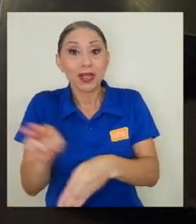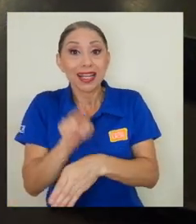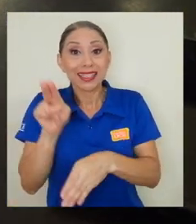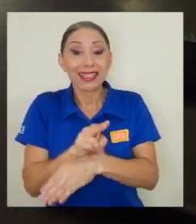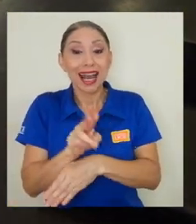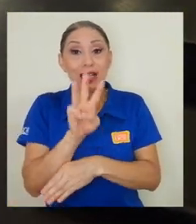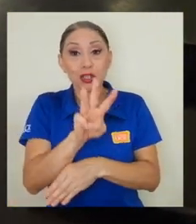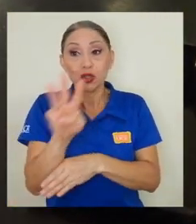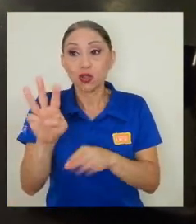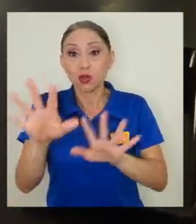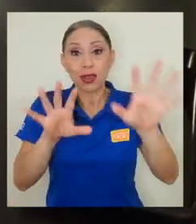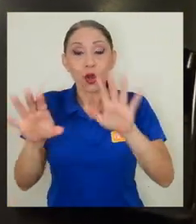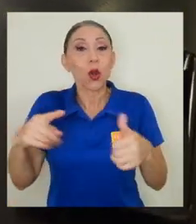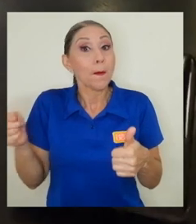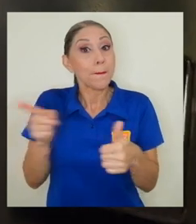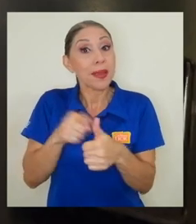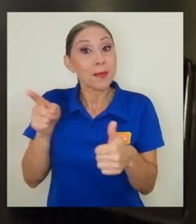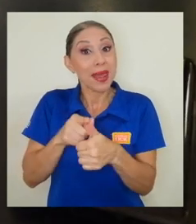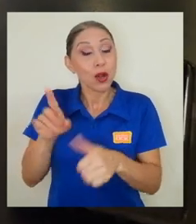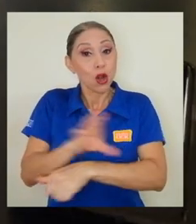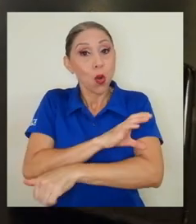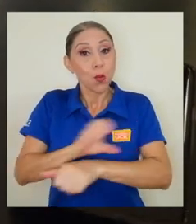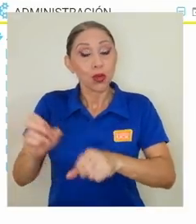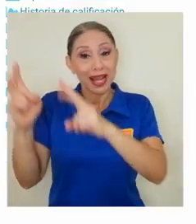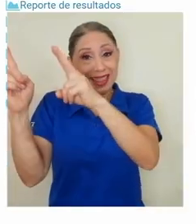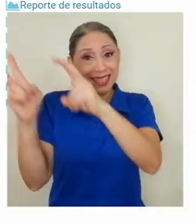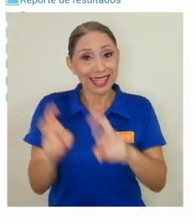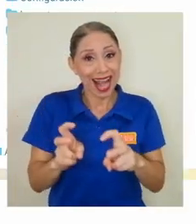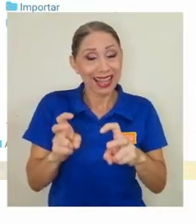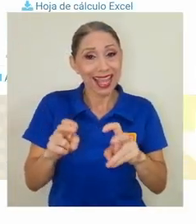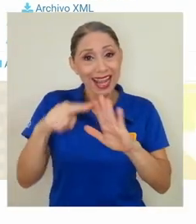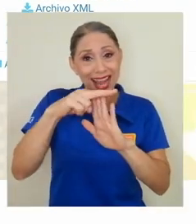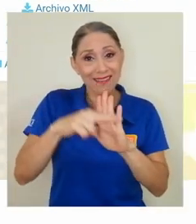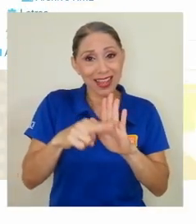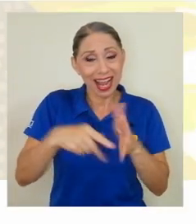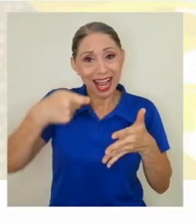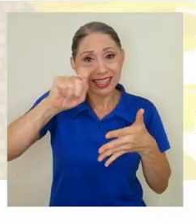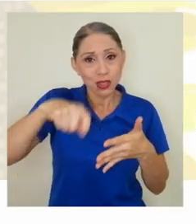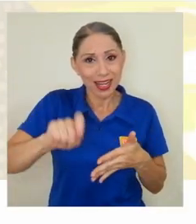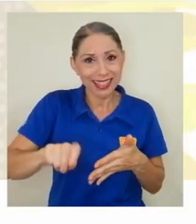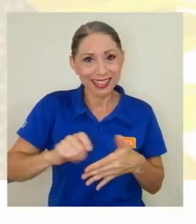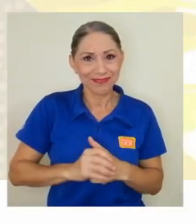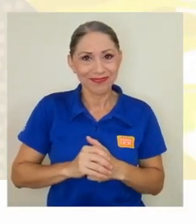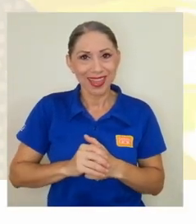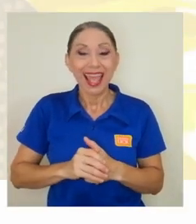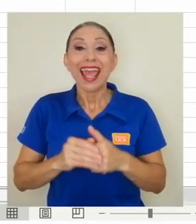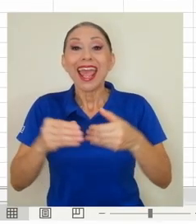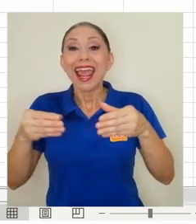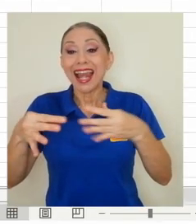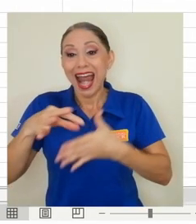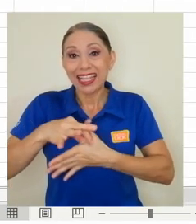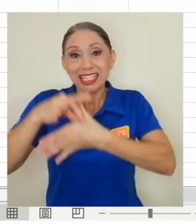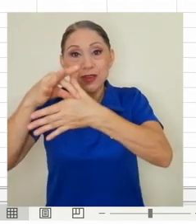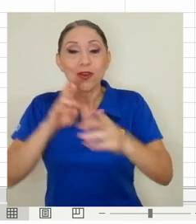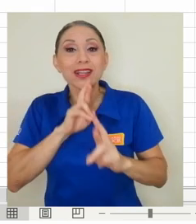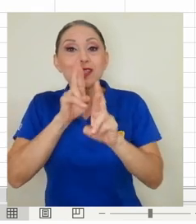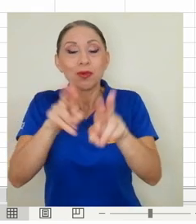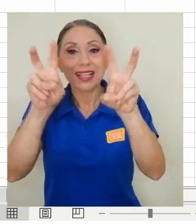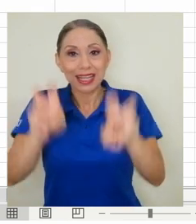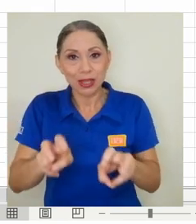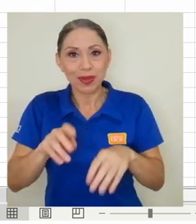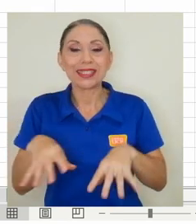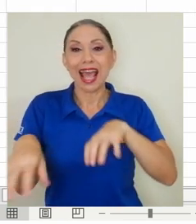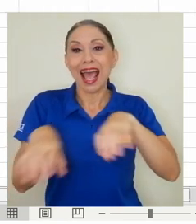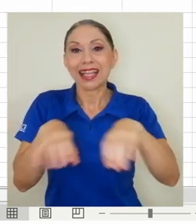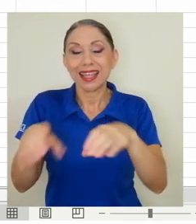entorno, primero descargue a su computadora las calificaciones, el archivo de respuestas de los exámenes, las actividades de